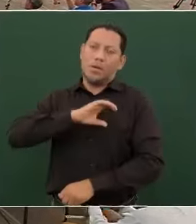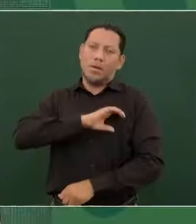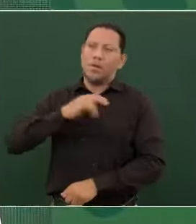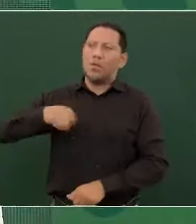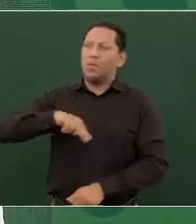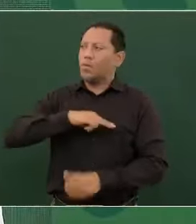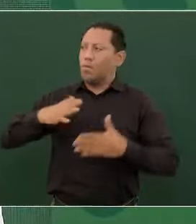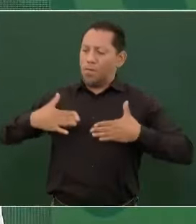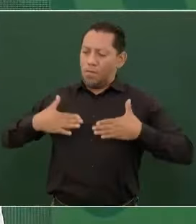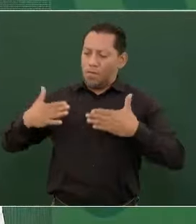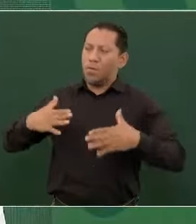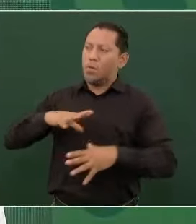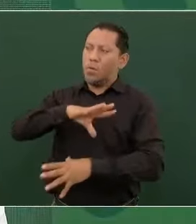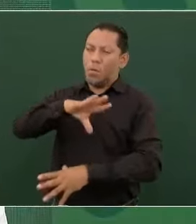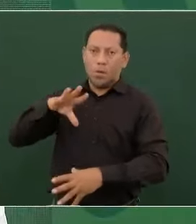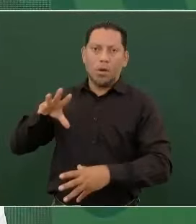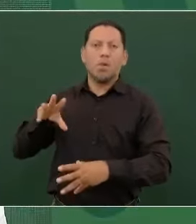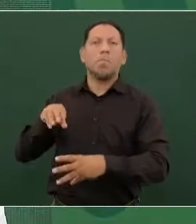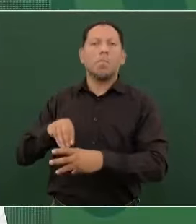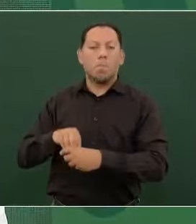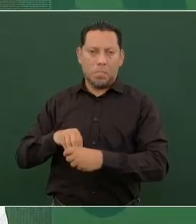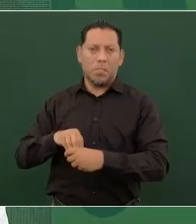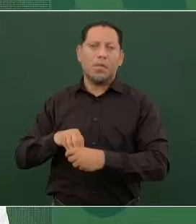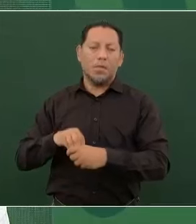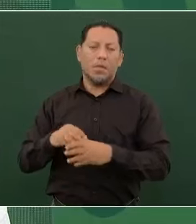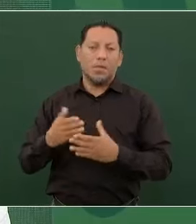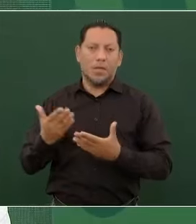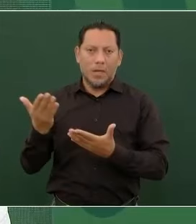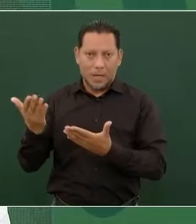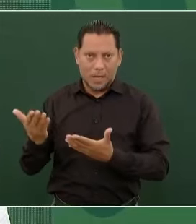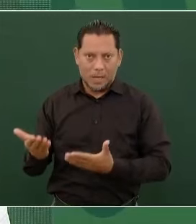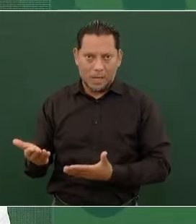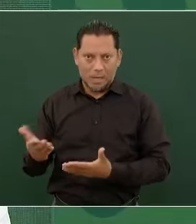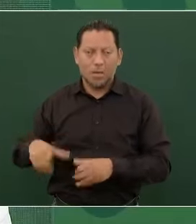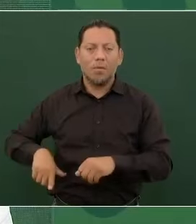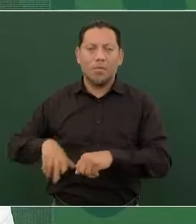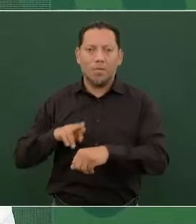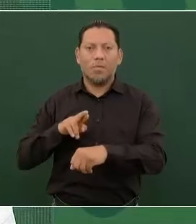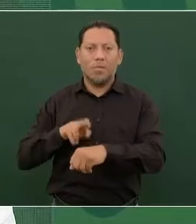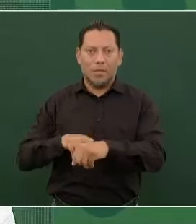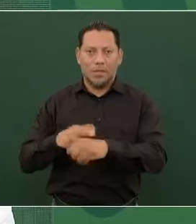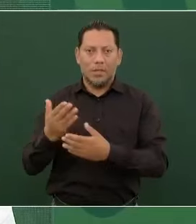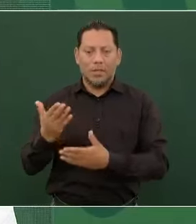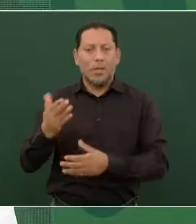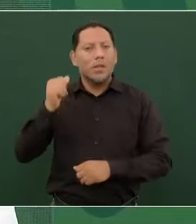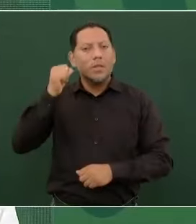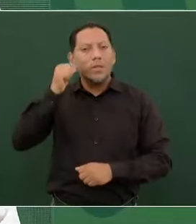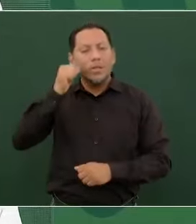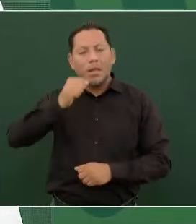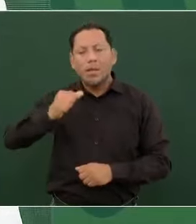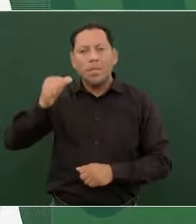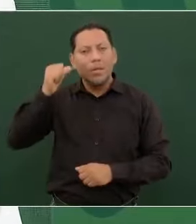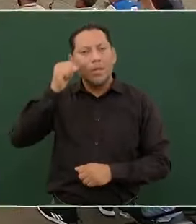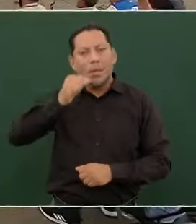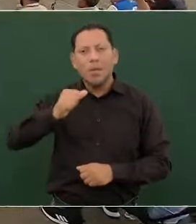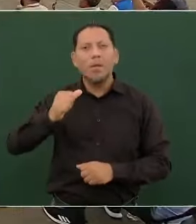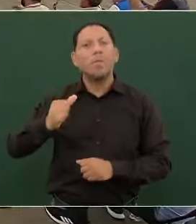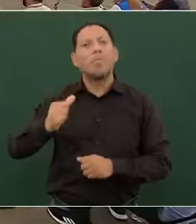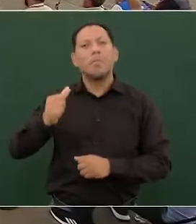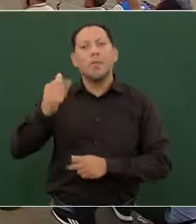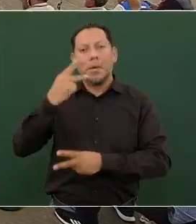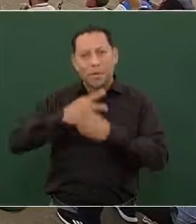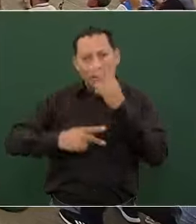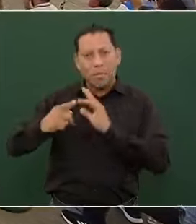confianza y siempre que estamos en